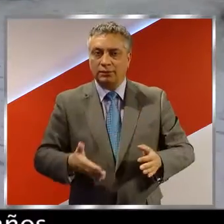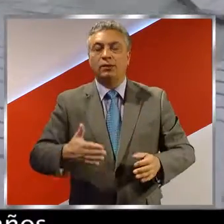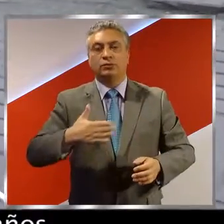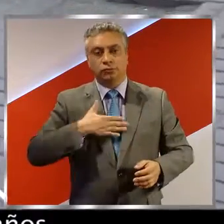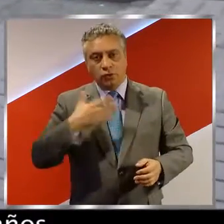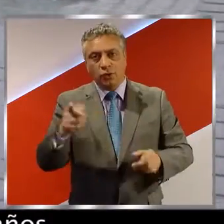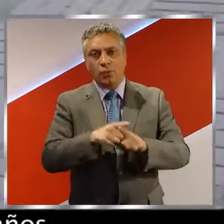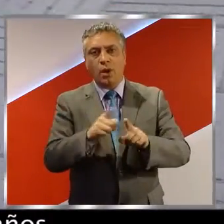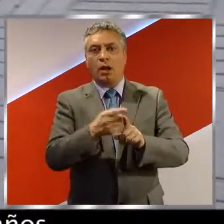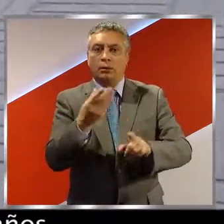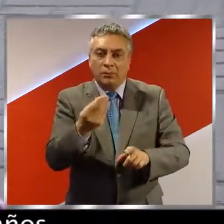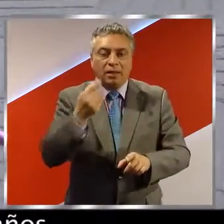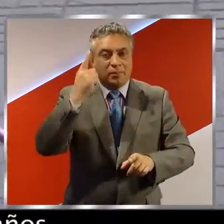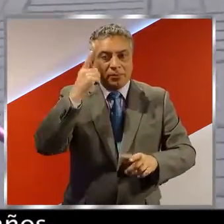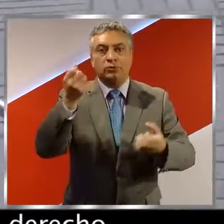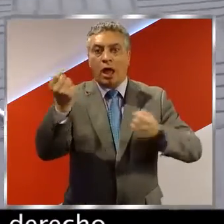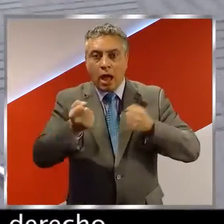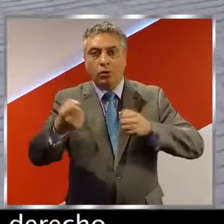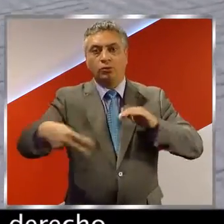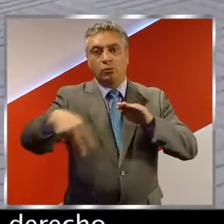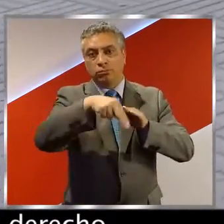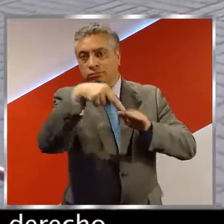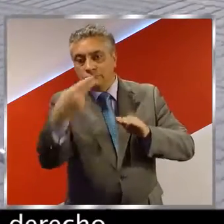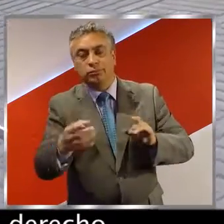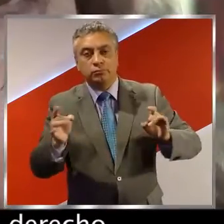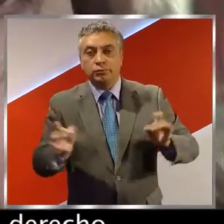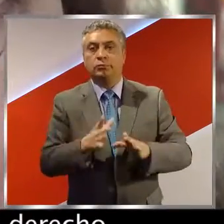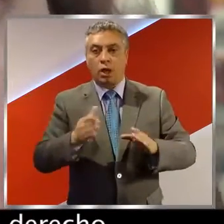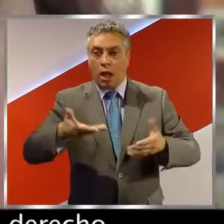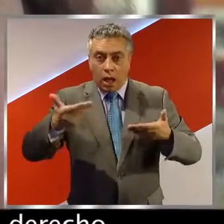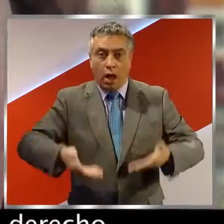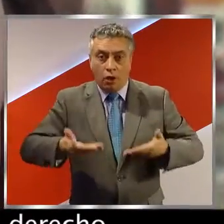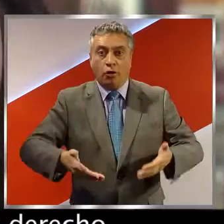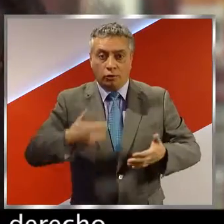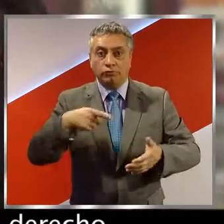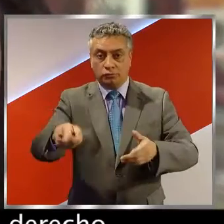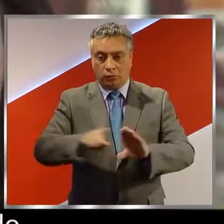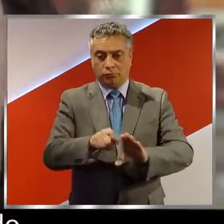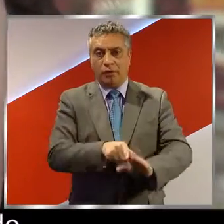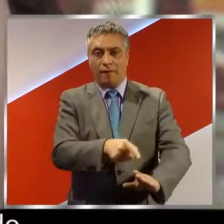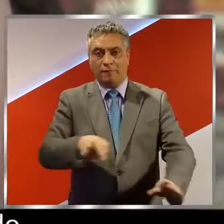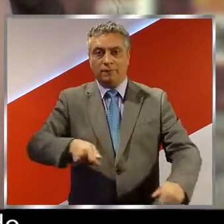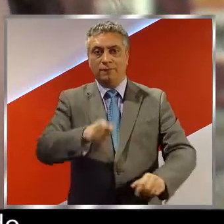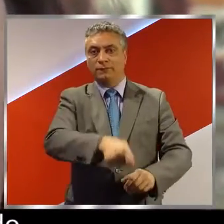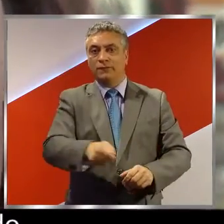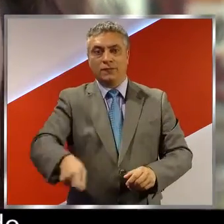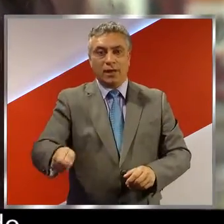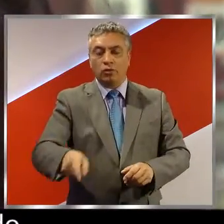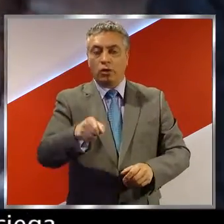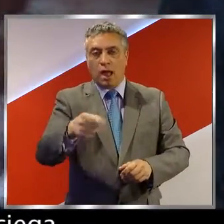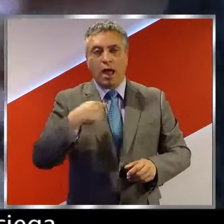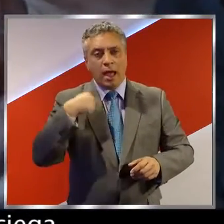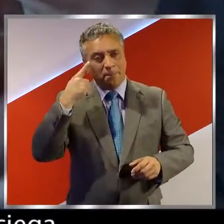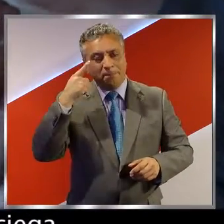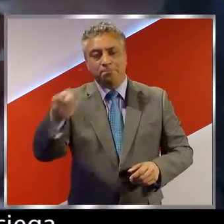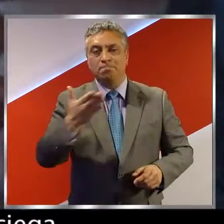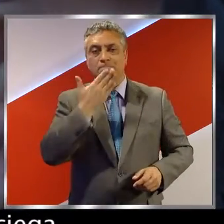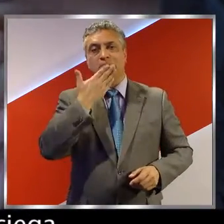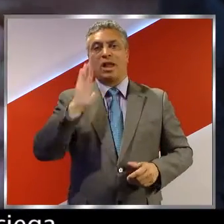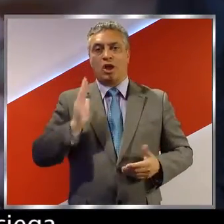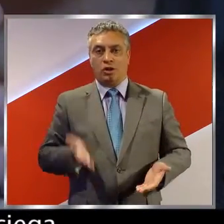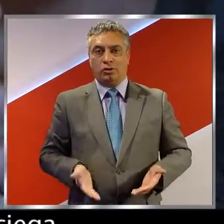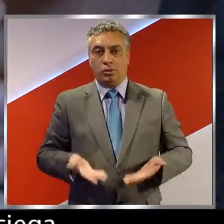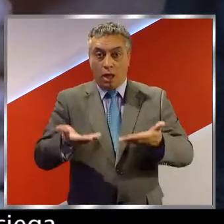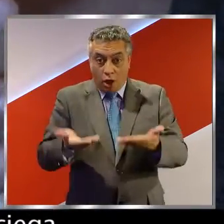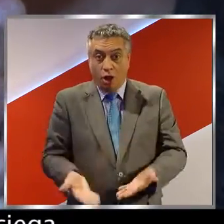Hoy Claudia tiene 42 años, una visión de 15% en el ojo derecho y cero en el izquierdo. En tres o